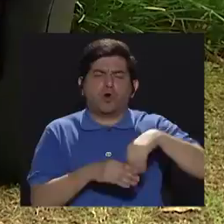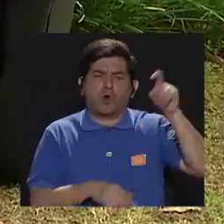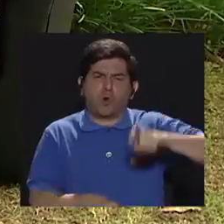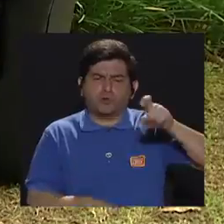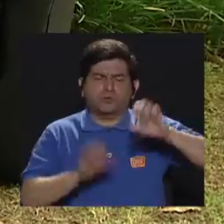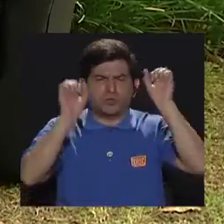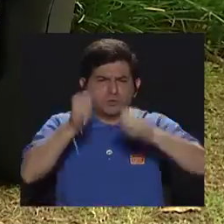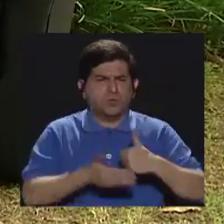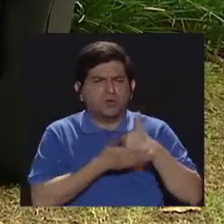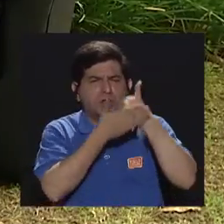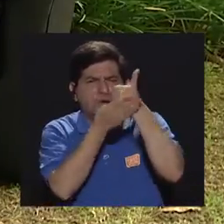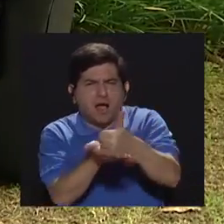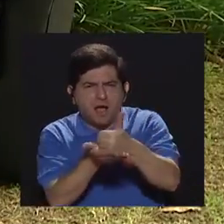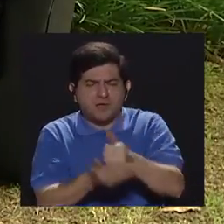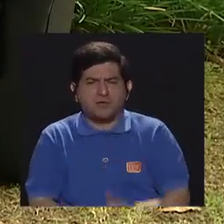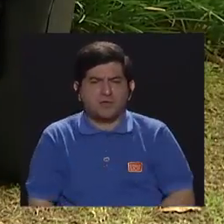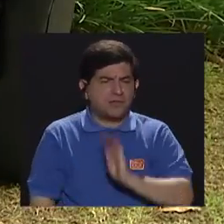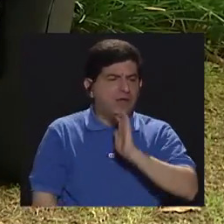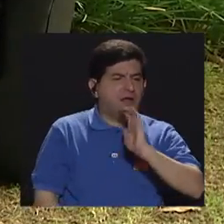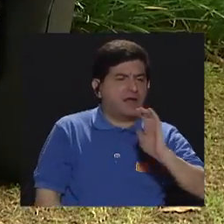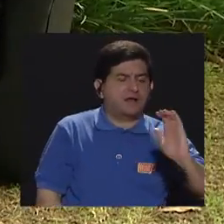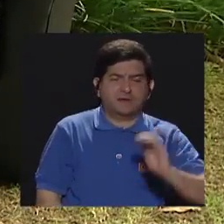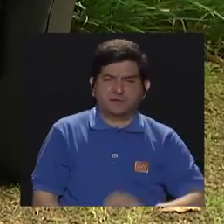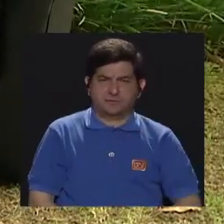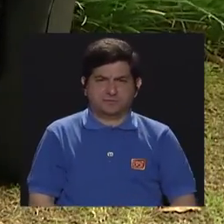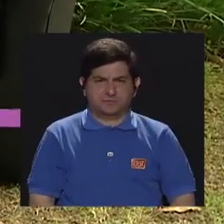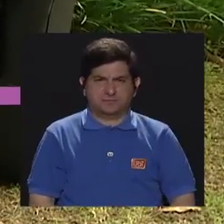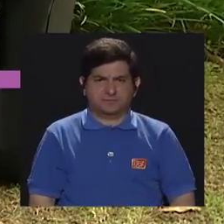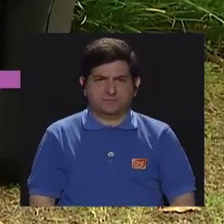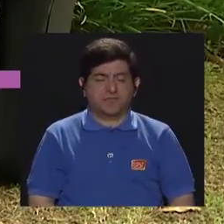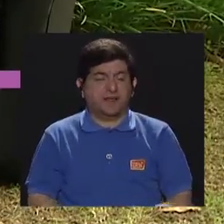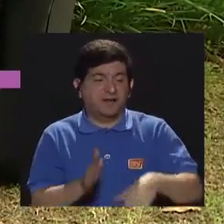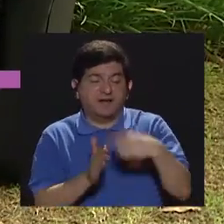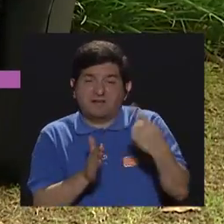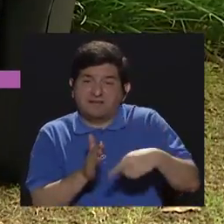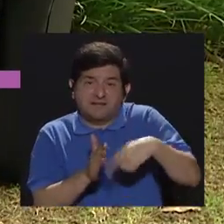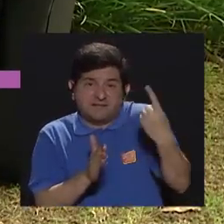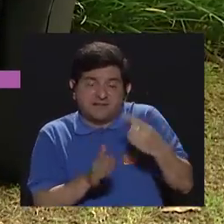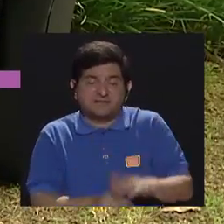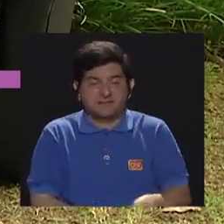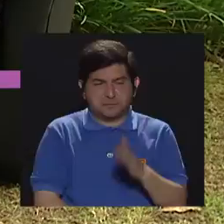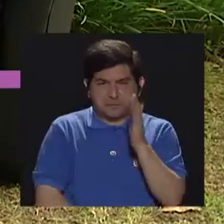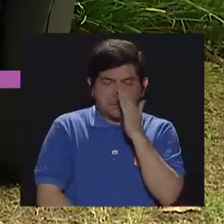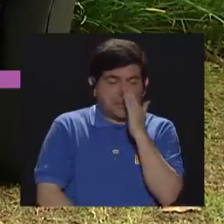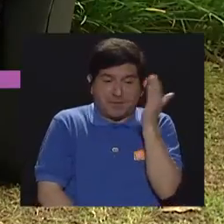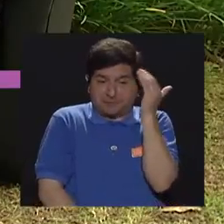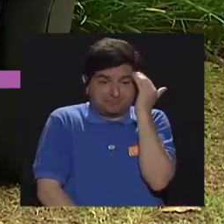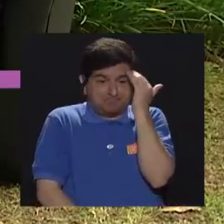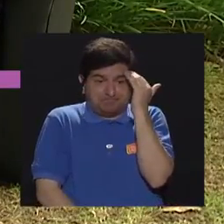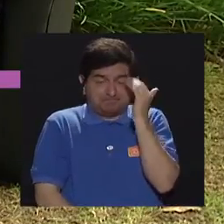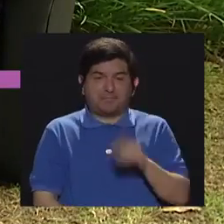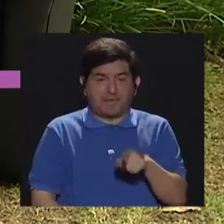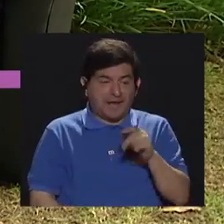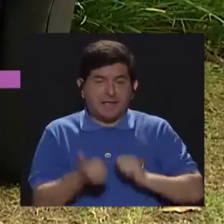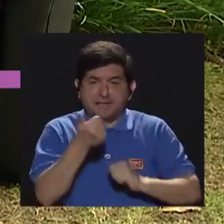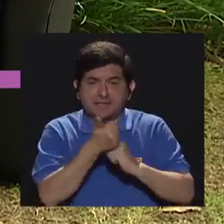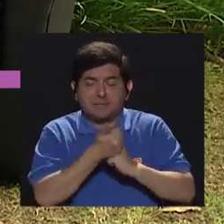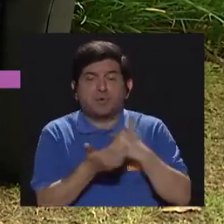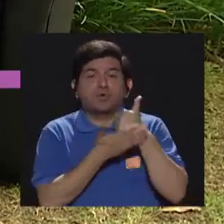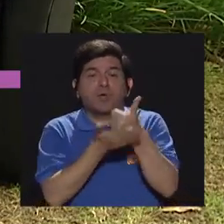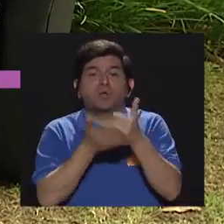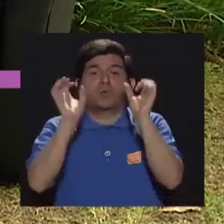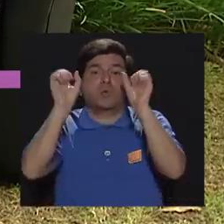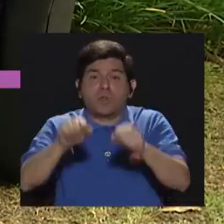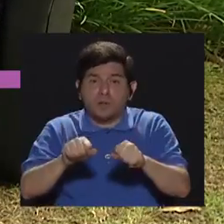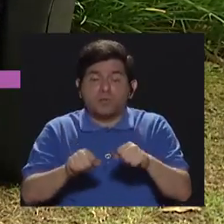necesarios para poder ayudar a los niños o las niñas, ¿verdad? Entonces, muchas veces, si la mamá no sabe, este apoyo, esta ayuda